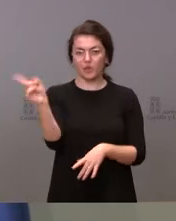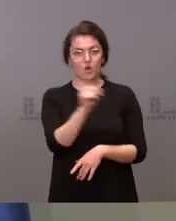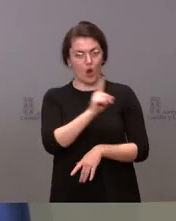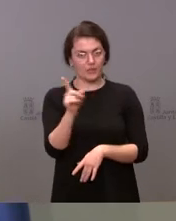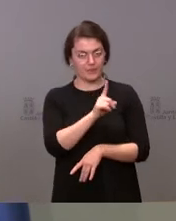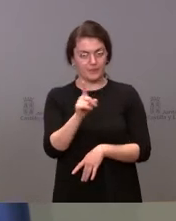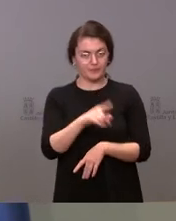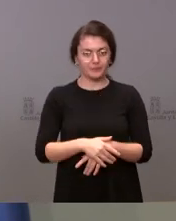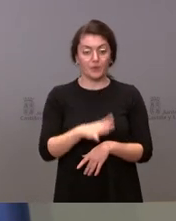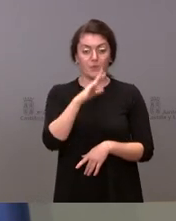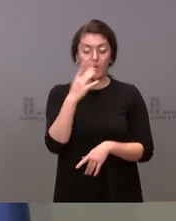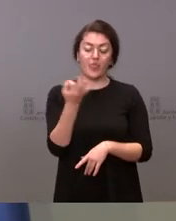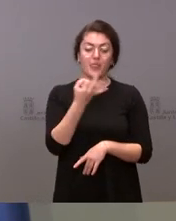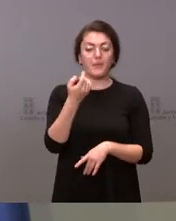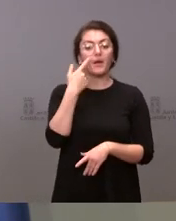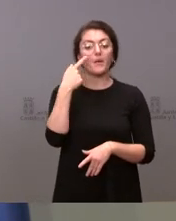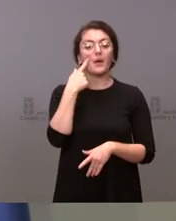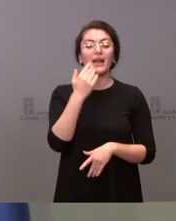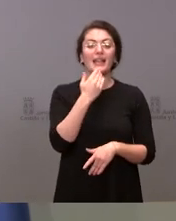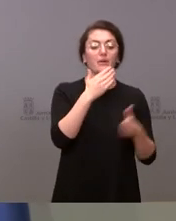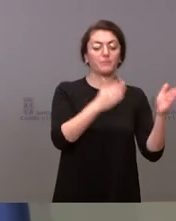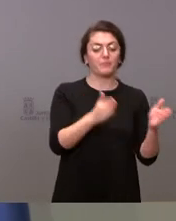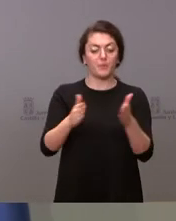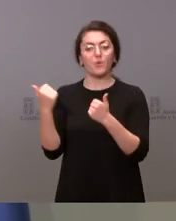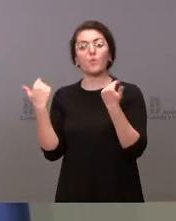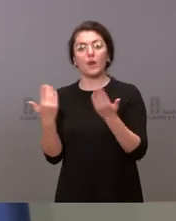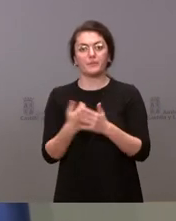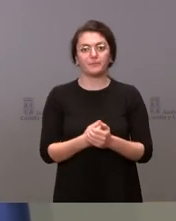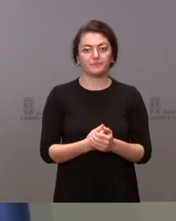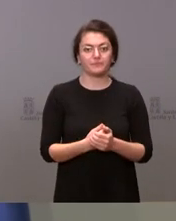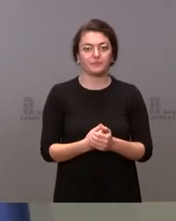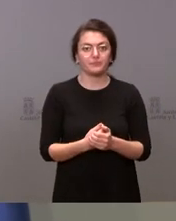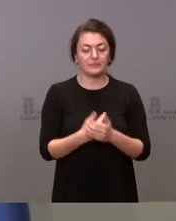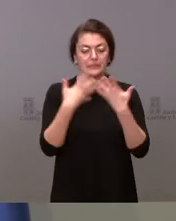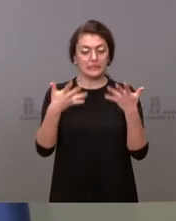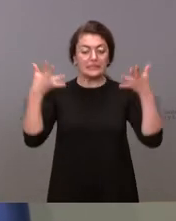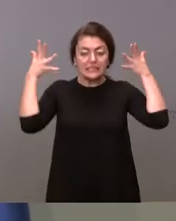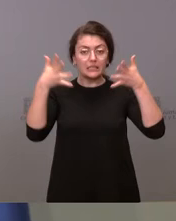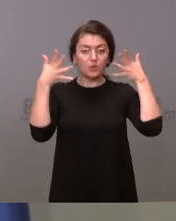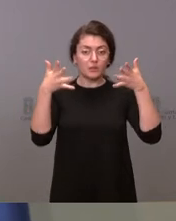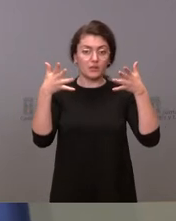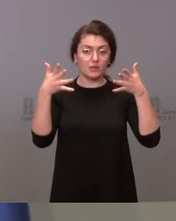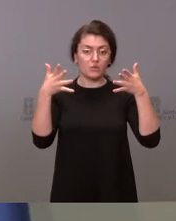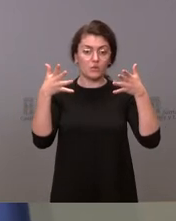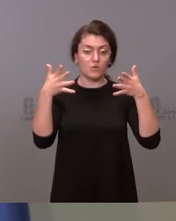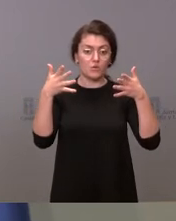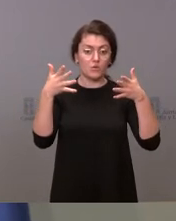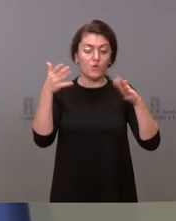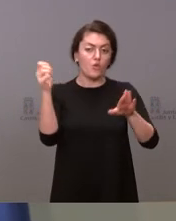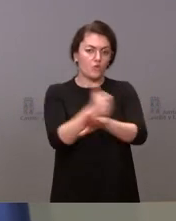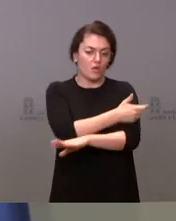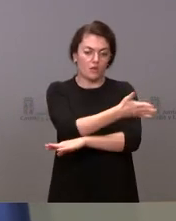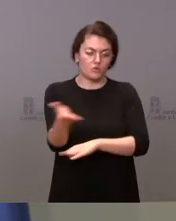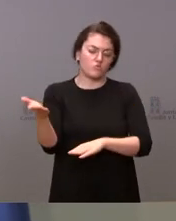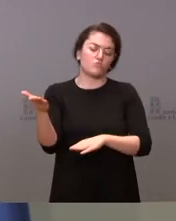es coger los cortes de población. Por tanto, seguimos recomendando a nuestros ciudadanos que se vacunen.